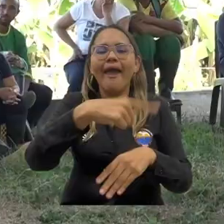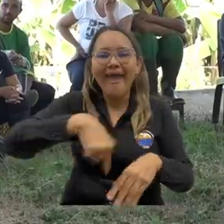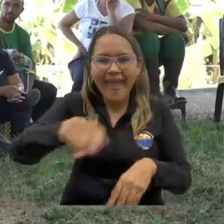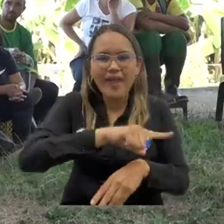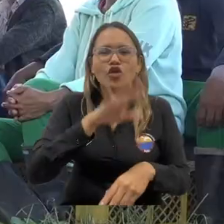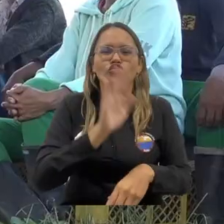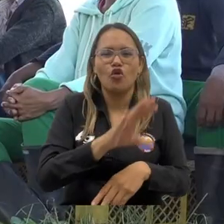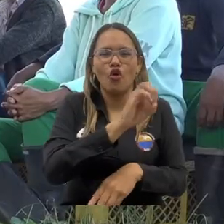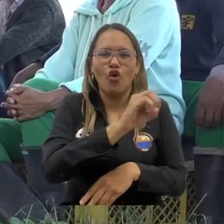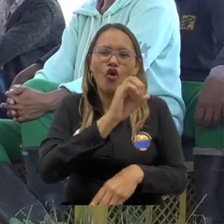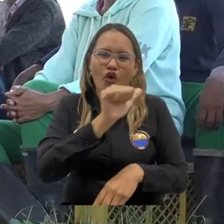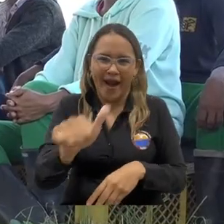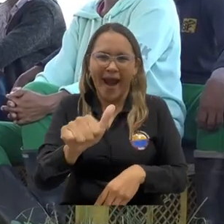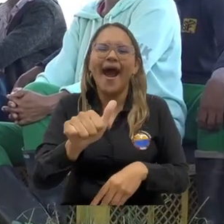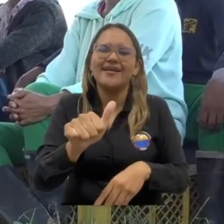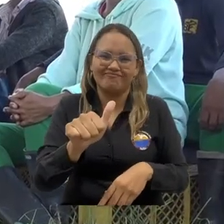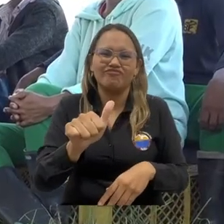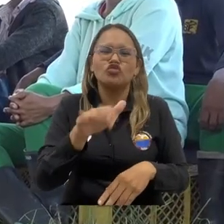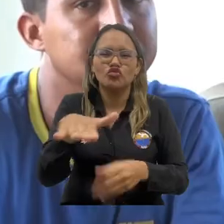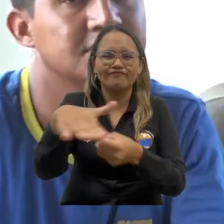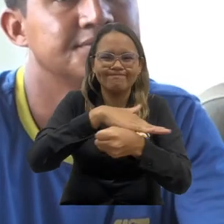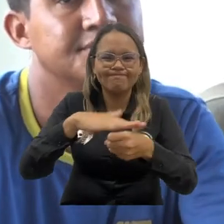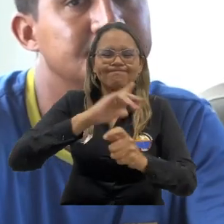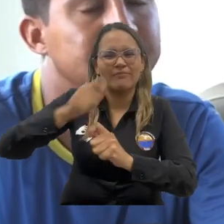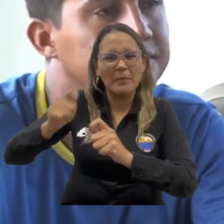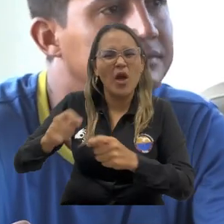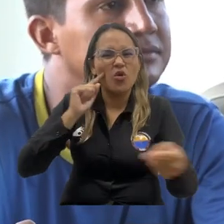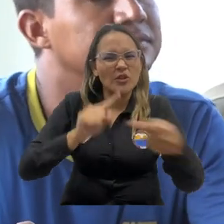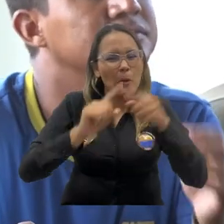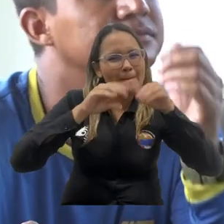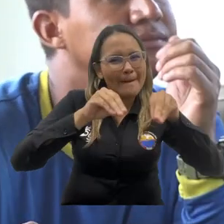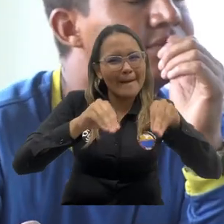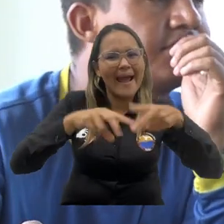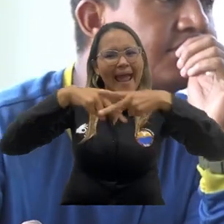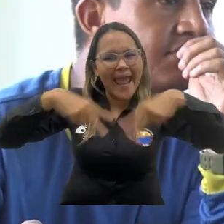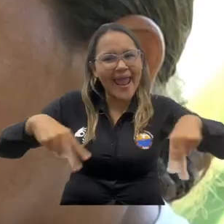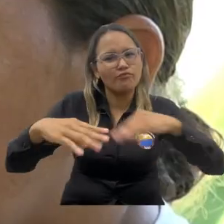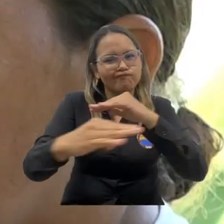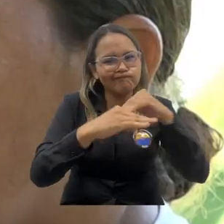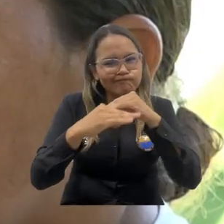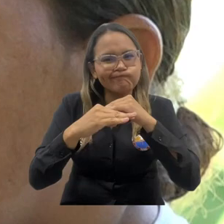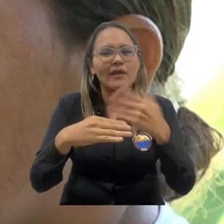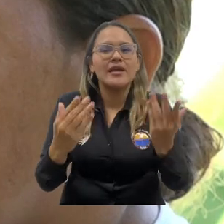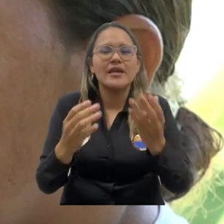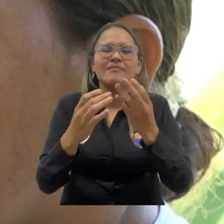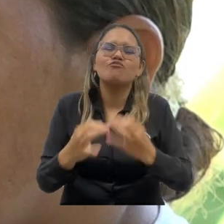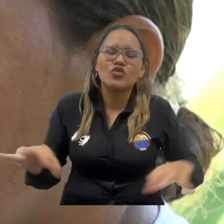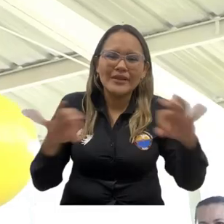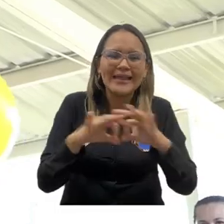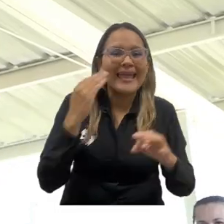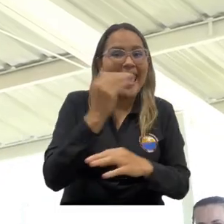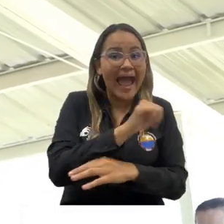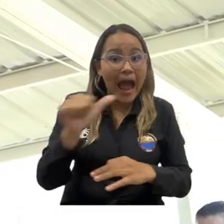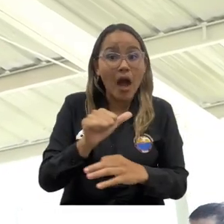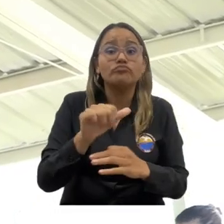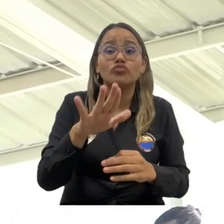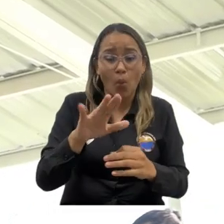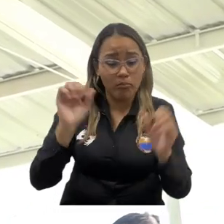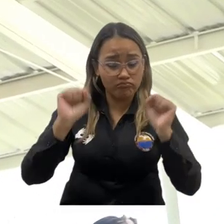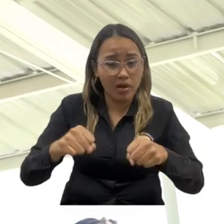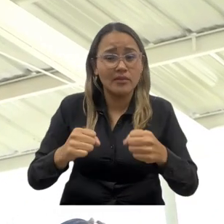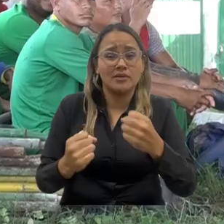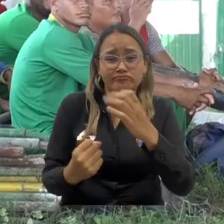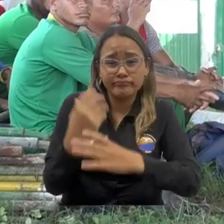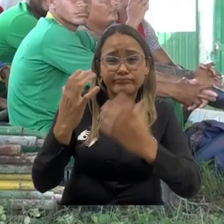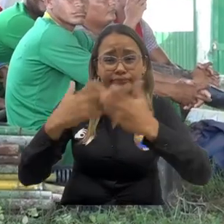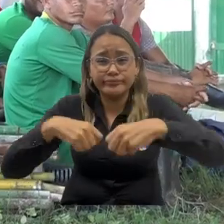formación son dirigidos a hombres y mujeres trabajadores del sector bananero para educar sobre género y equidad, participación de la mujer en el sector